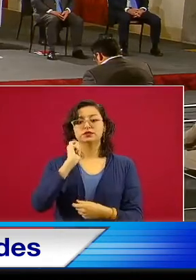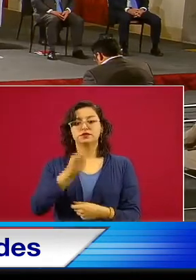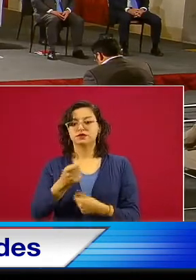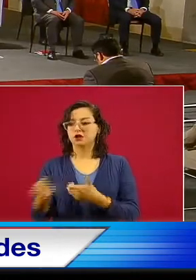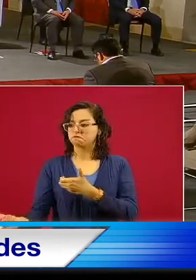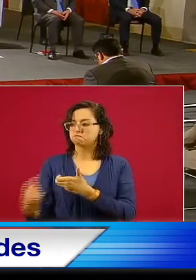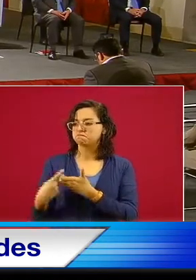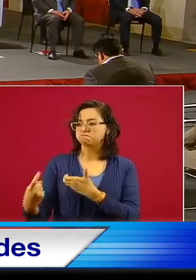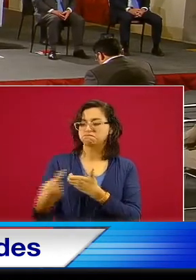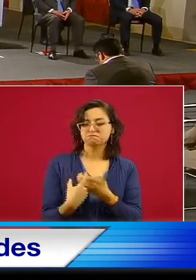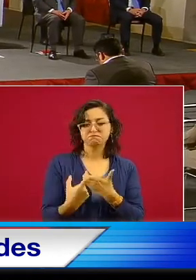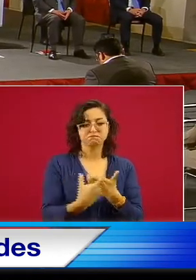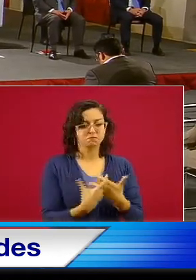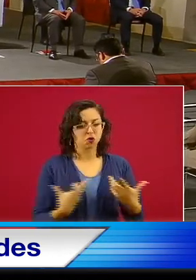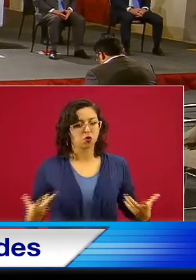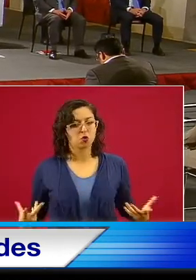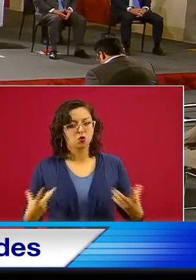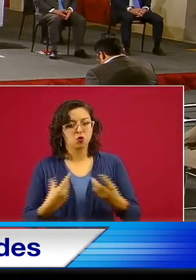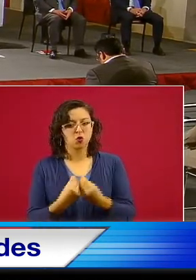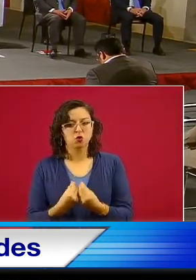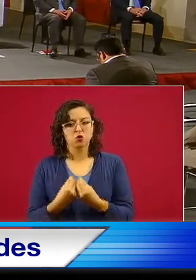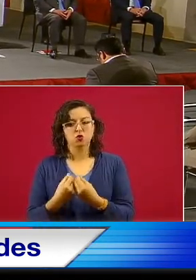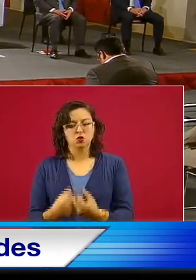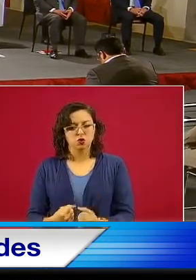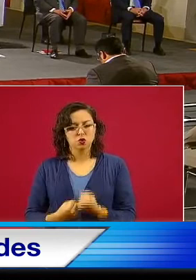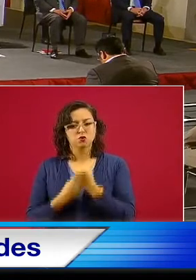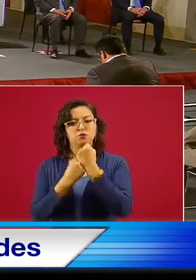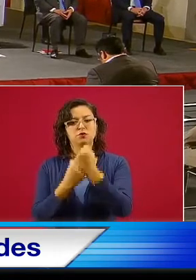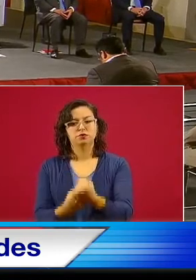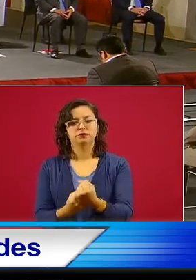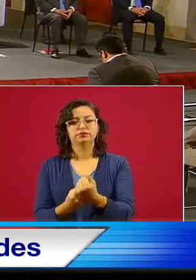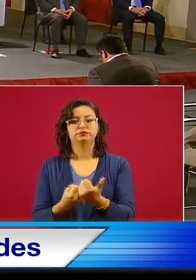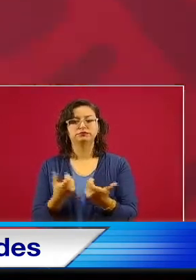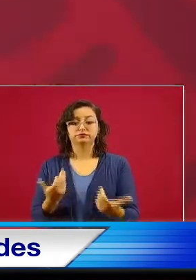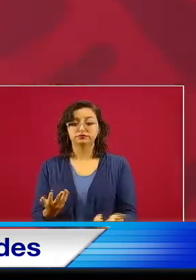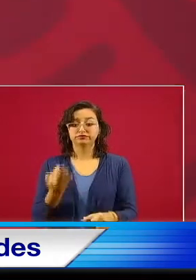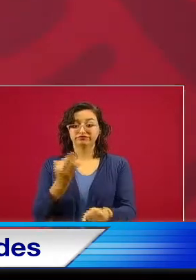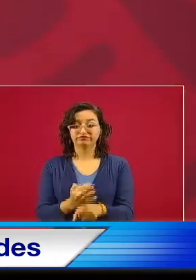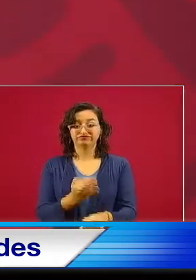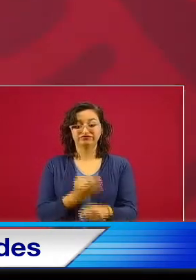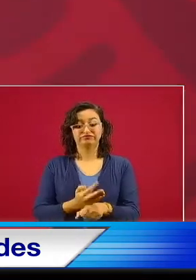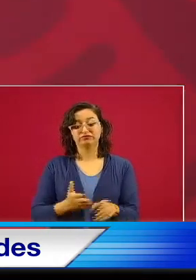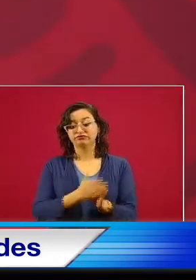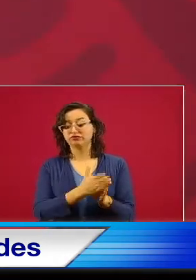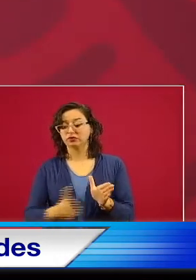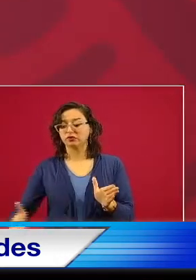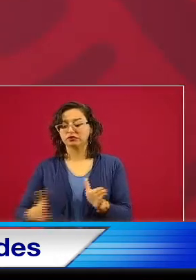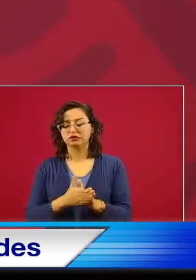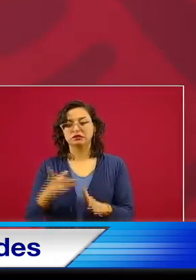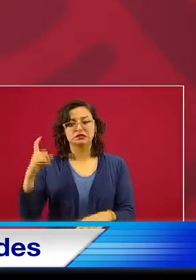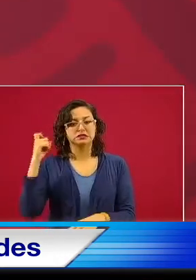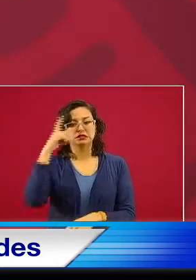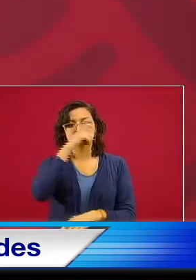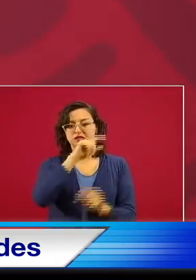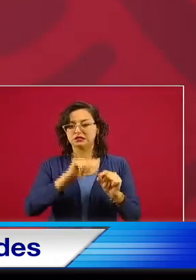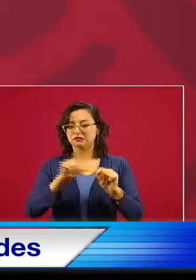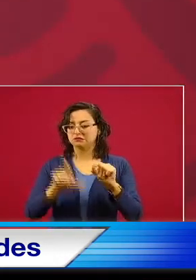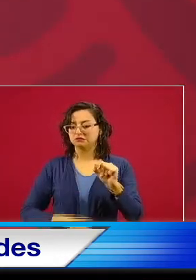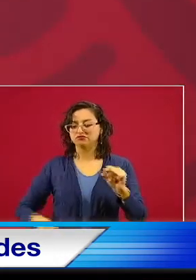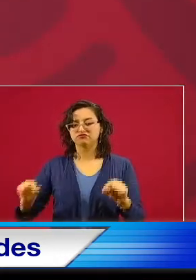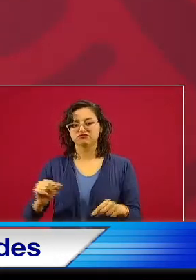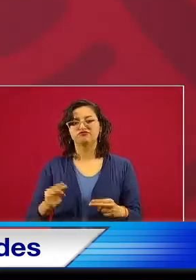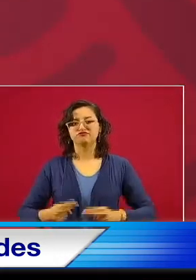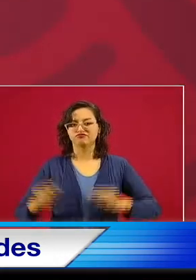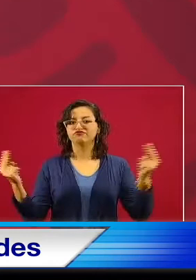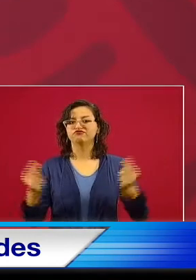presiones externas para reactivar actividades económicas catalogadas como no esenciales. Esto por la carta recibida del secretario Mike